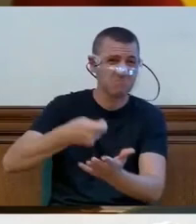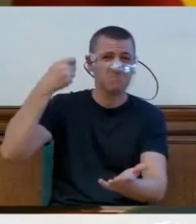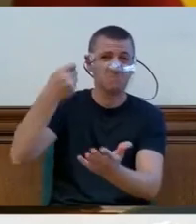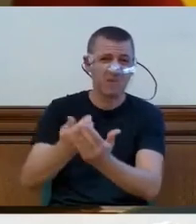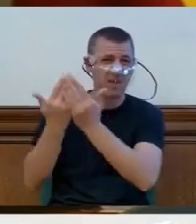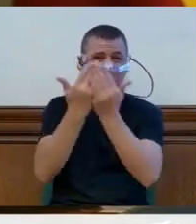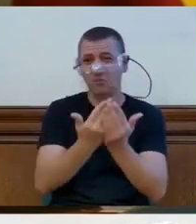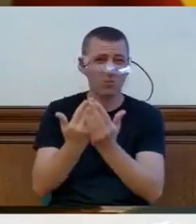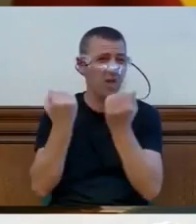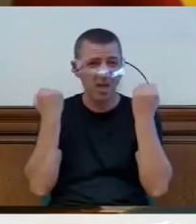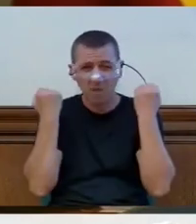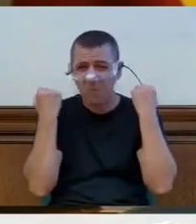encuentran trabajos dignos.